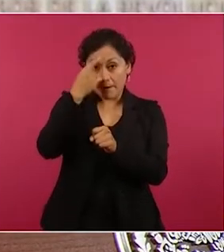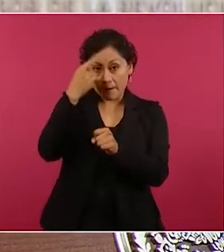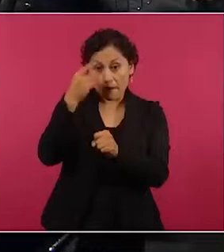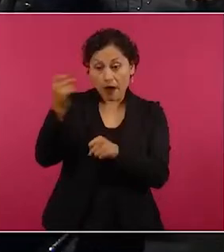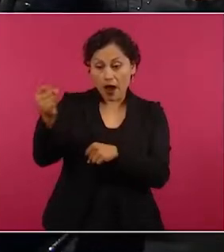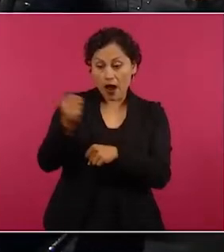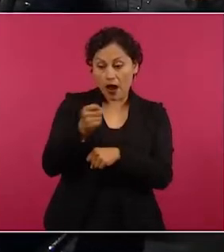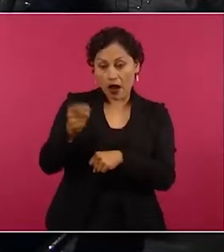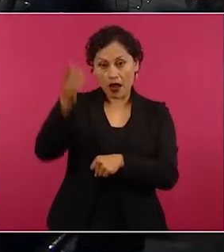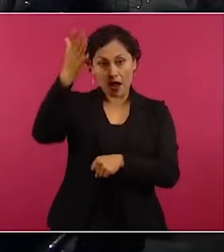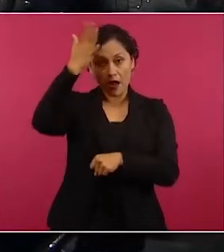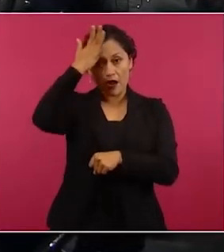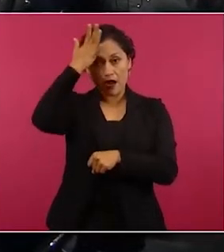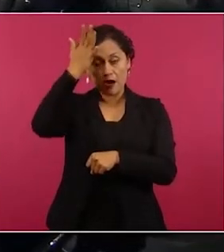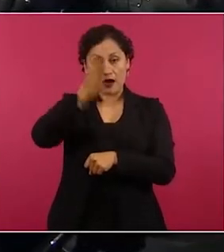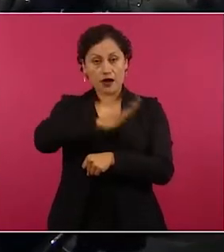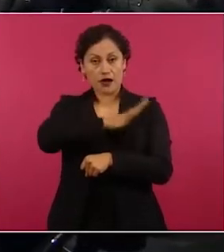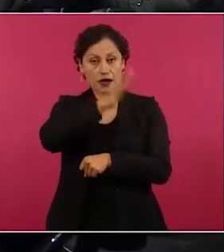de un batallón